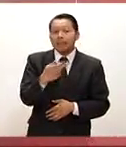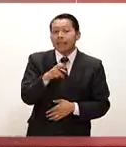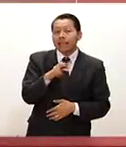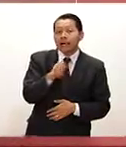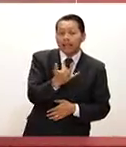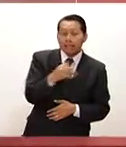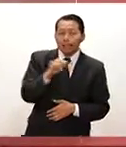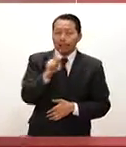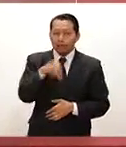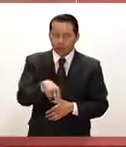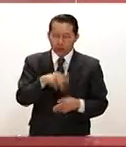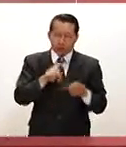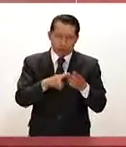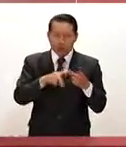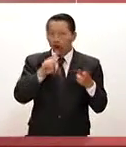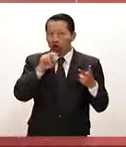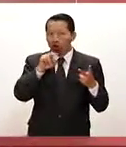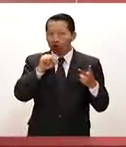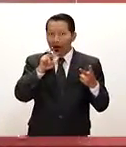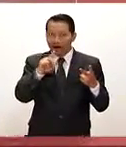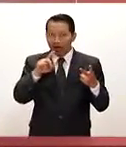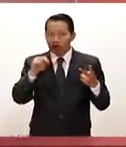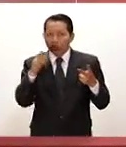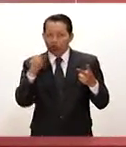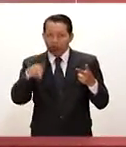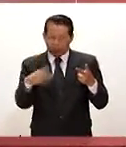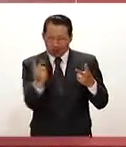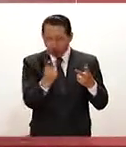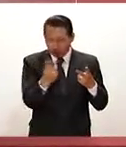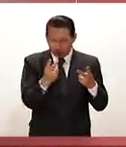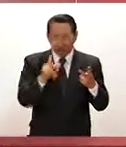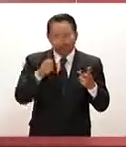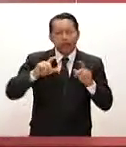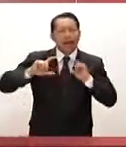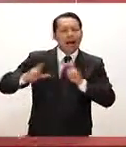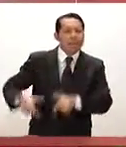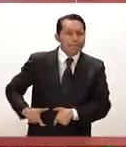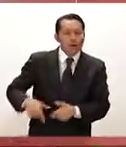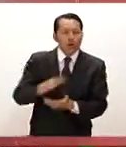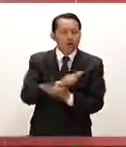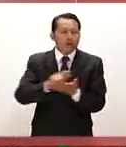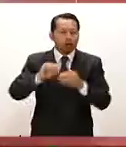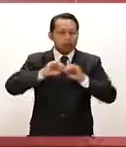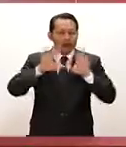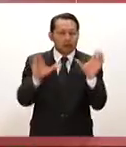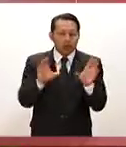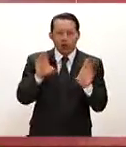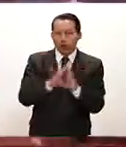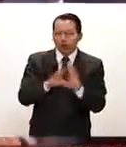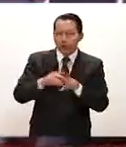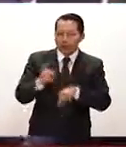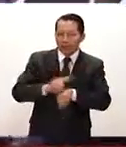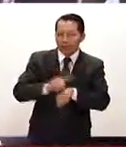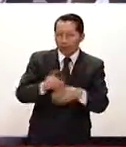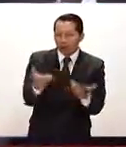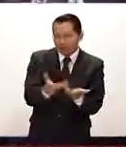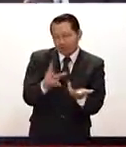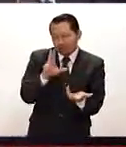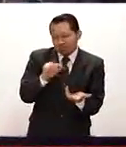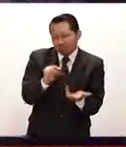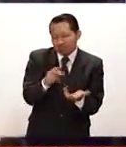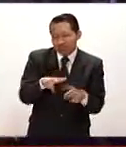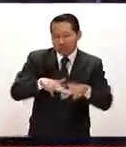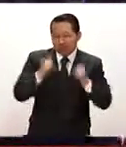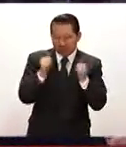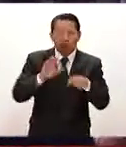ni Donald Trump, hay que decirlo con mucha precisión, han sido campeones de la transparencia en materia de sus temas médicos. Como recordarás, hace